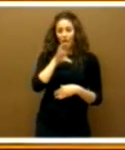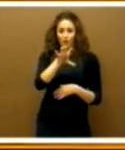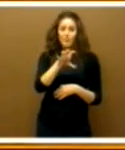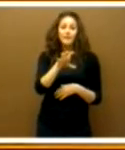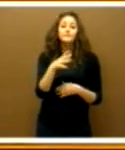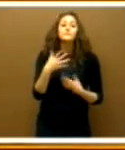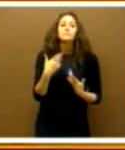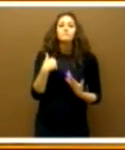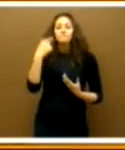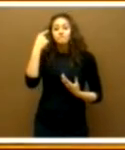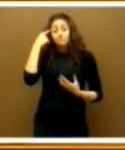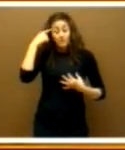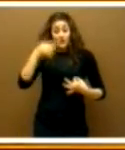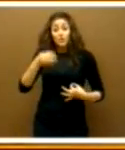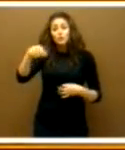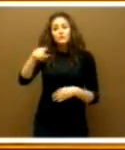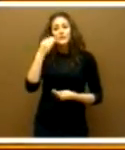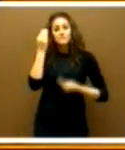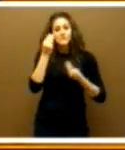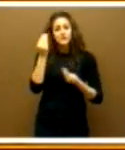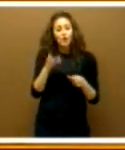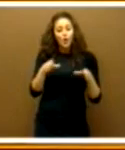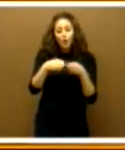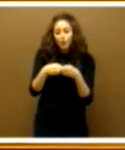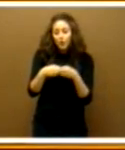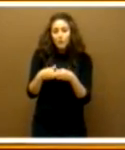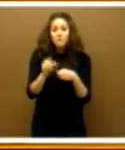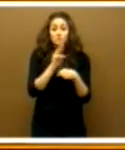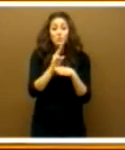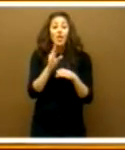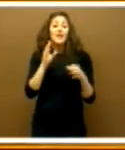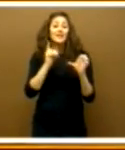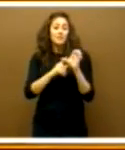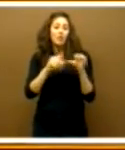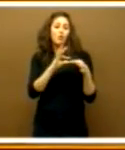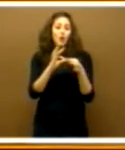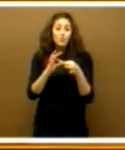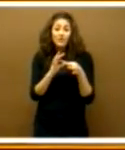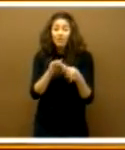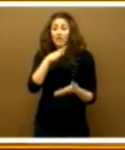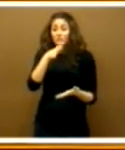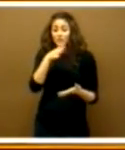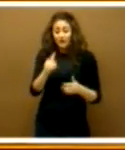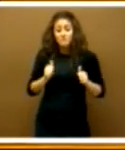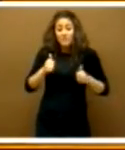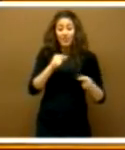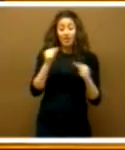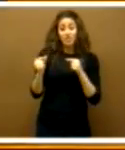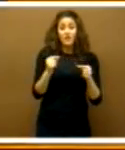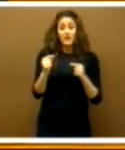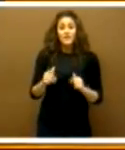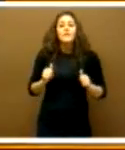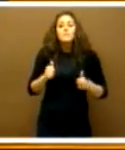me imagino que usted se preguntará por qué el Grupo Parlamentario Popular Extremadura Unida, pues inicia este debate hablando